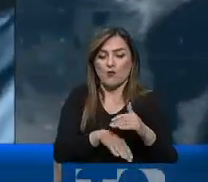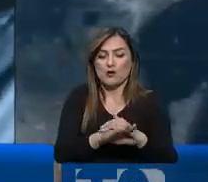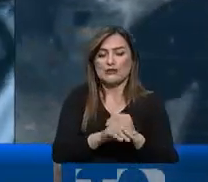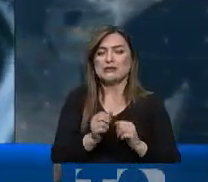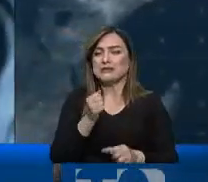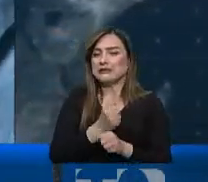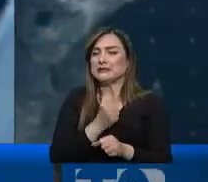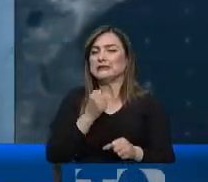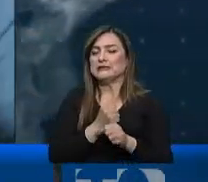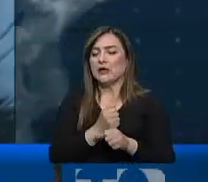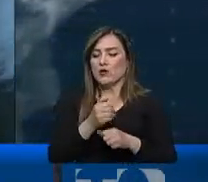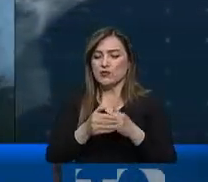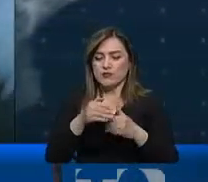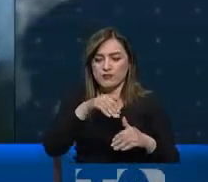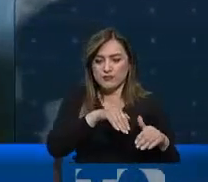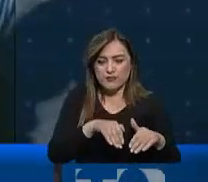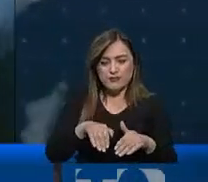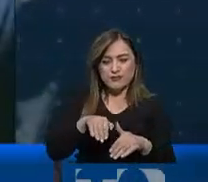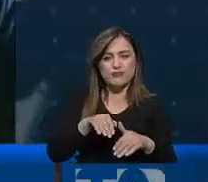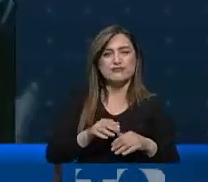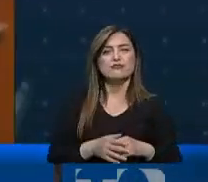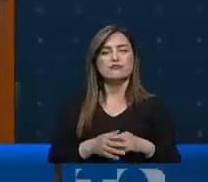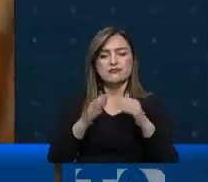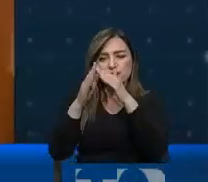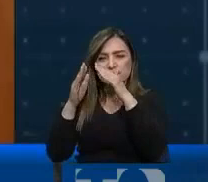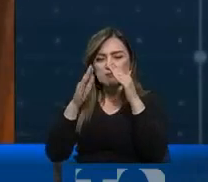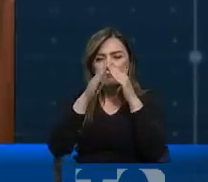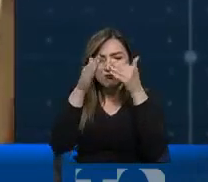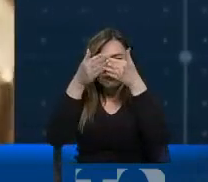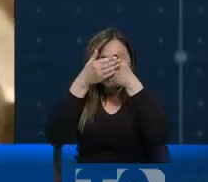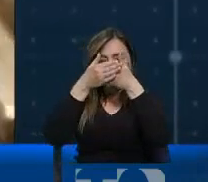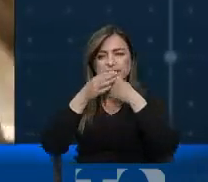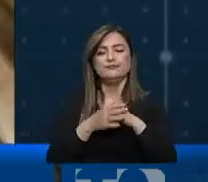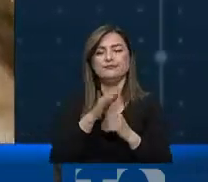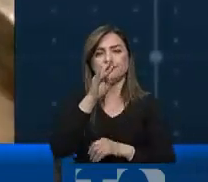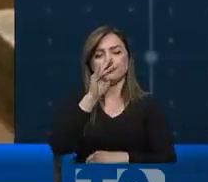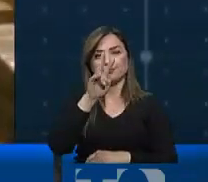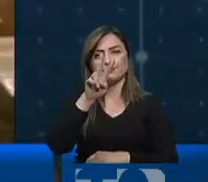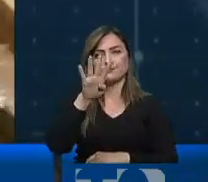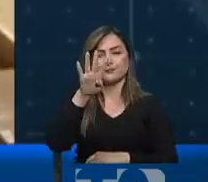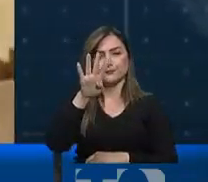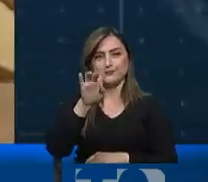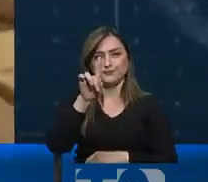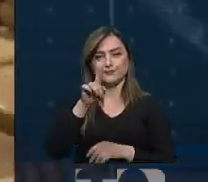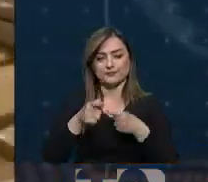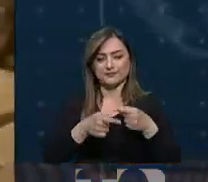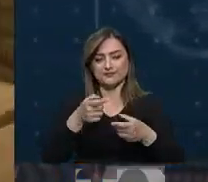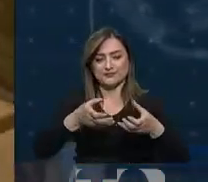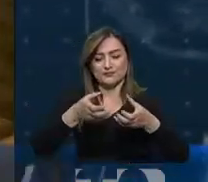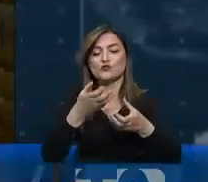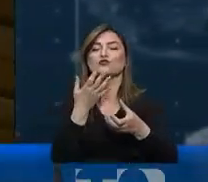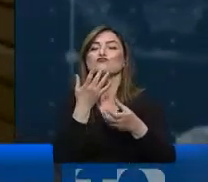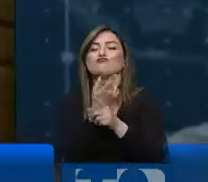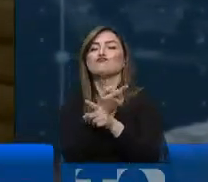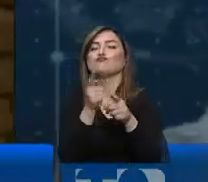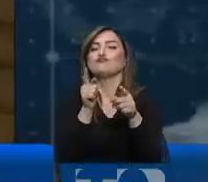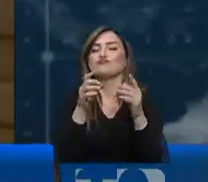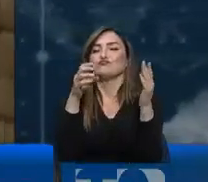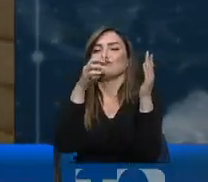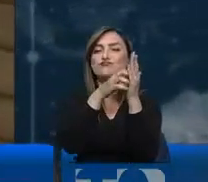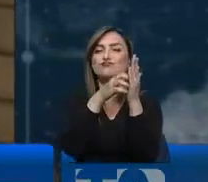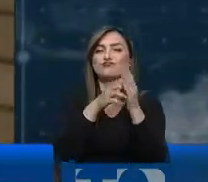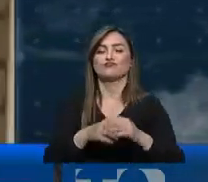daba para más, avanzaron hasta la urbanización cerrada. En el sitio 7241 paquetes con colores diferentes y sus